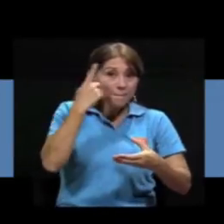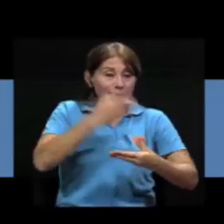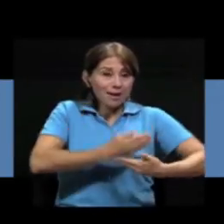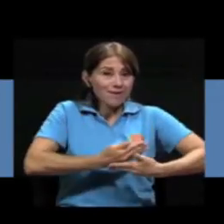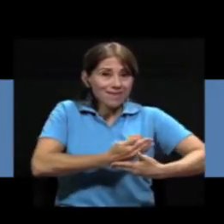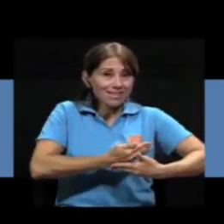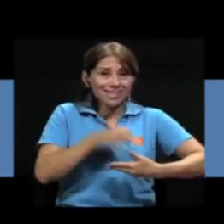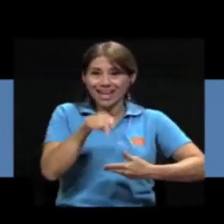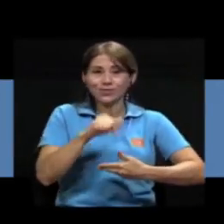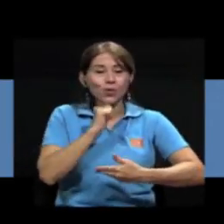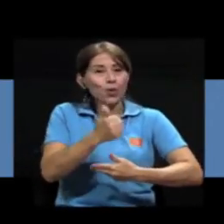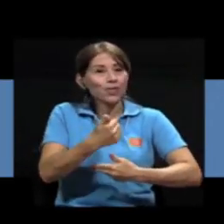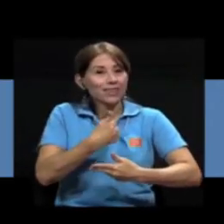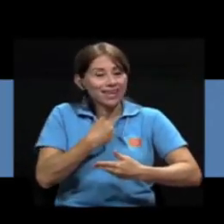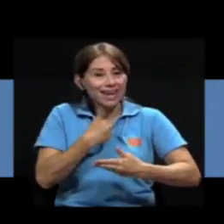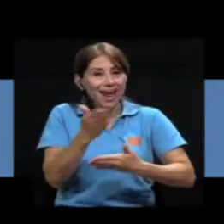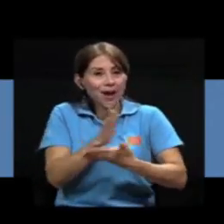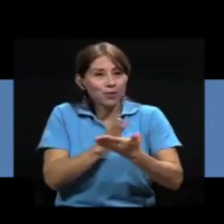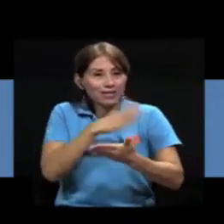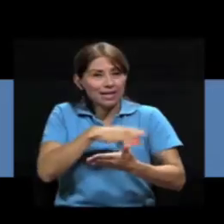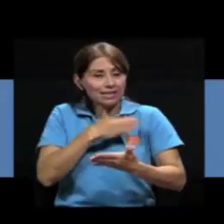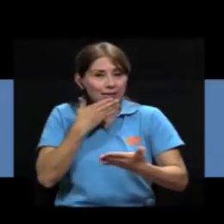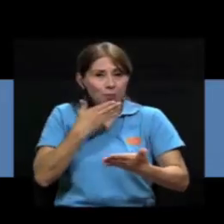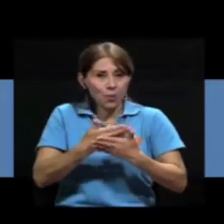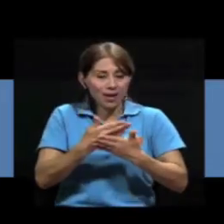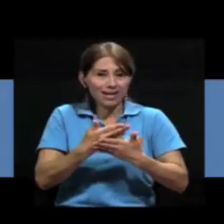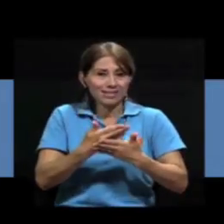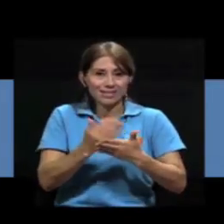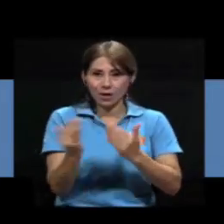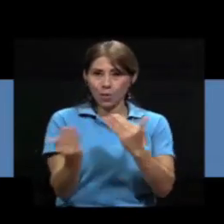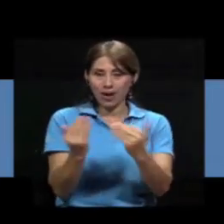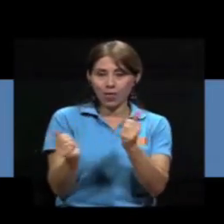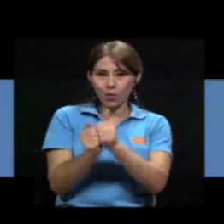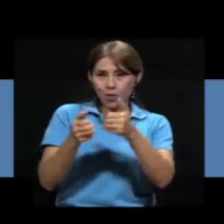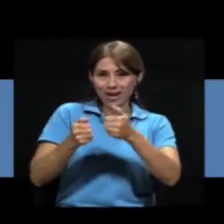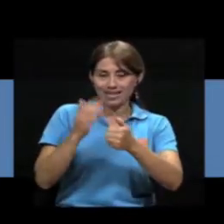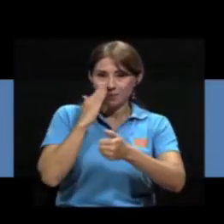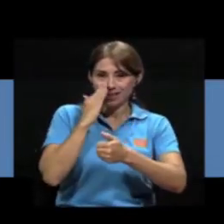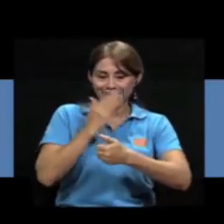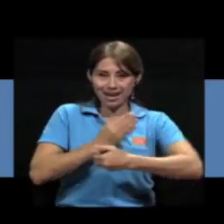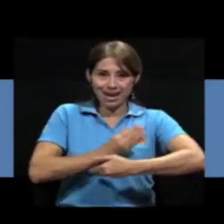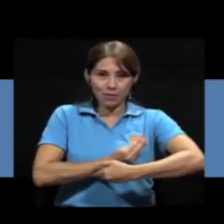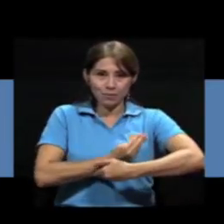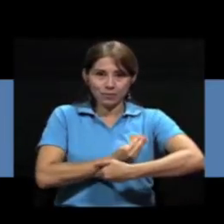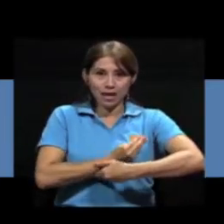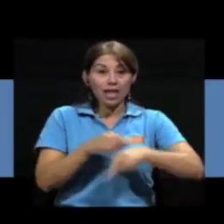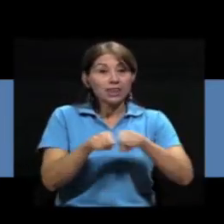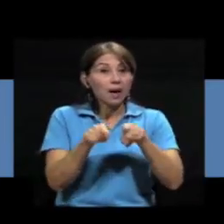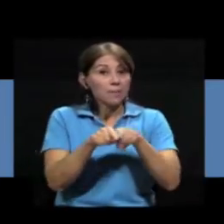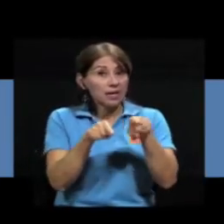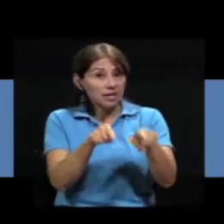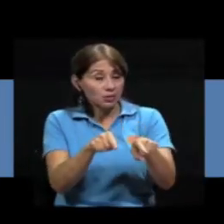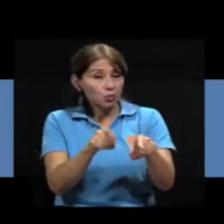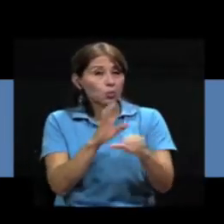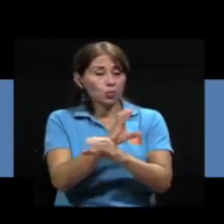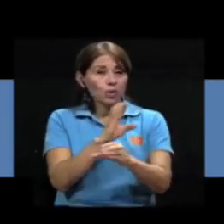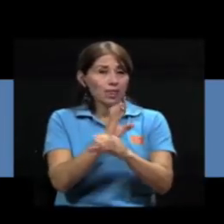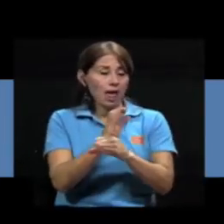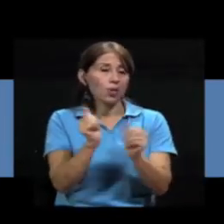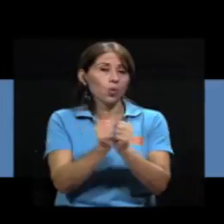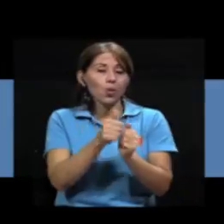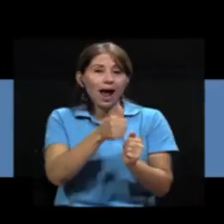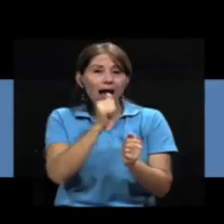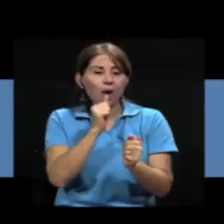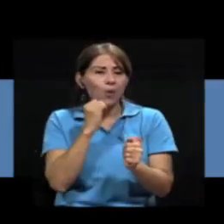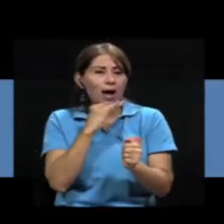los anticuerpos que hay en la leche materna. Si no se elaboran adecuadamente, conllevan posibles riesgos asociados al